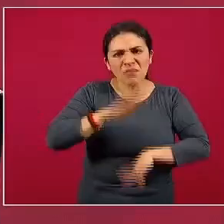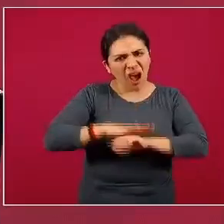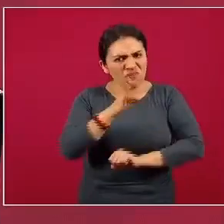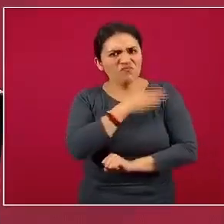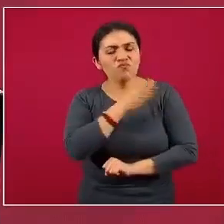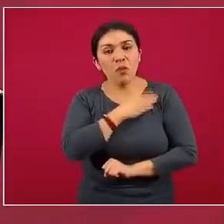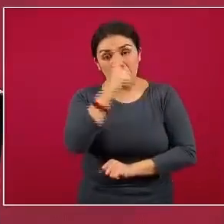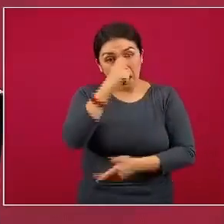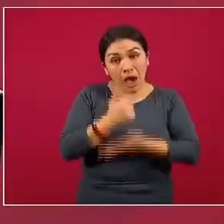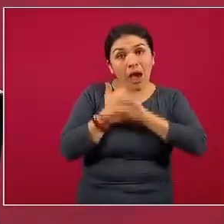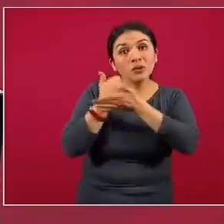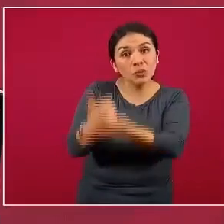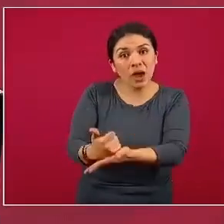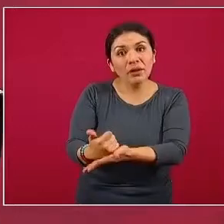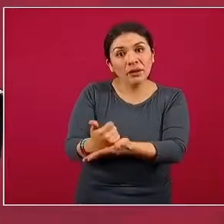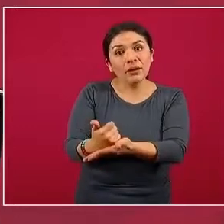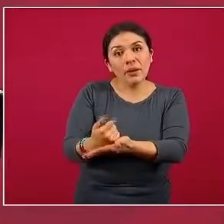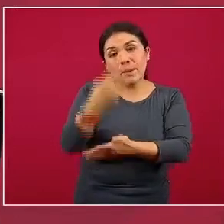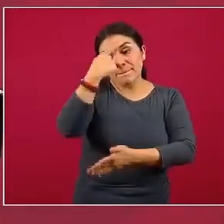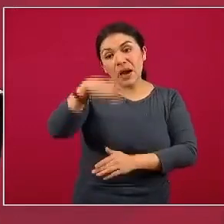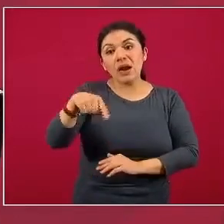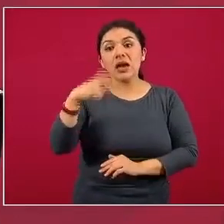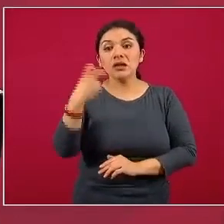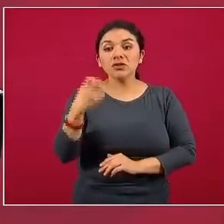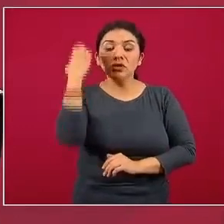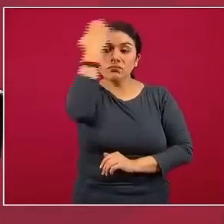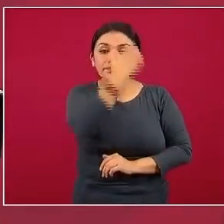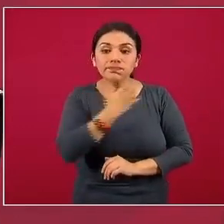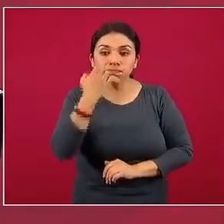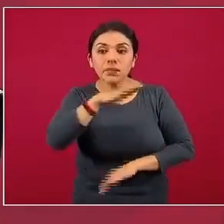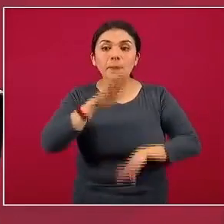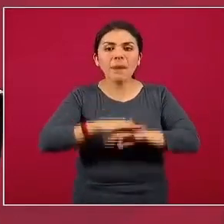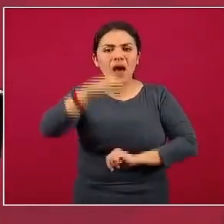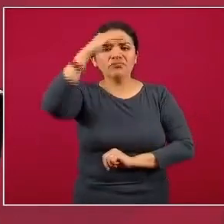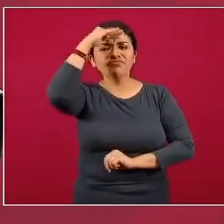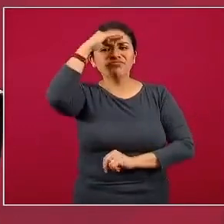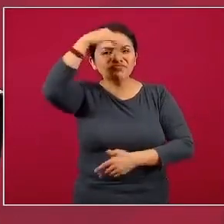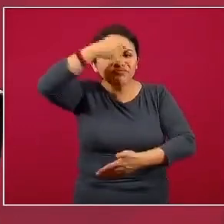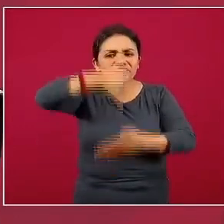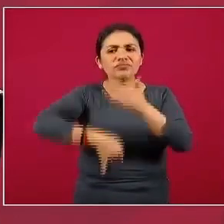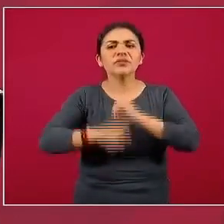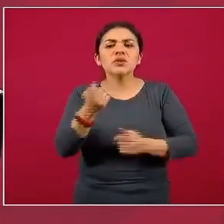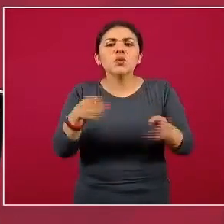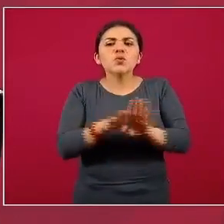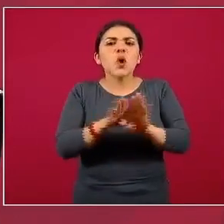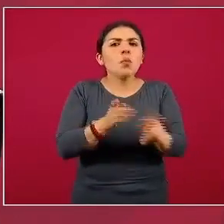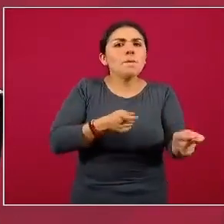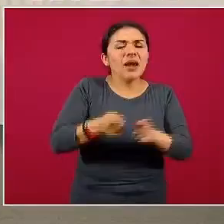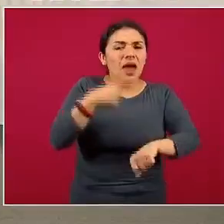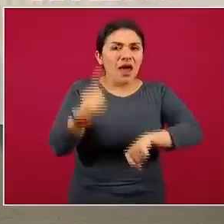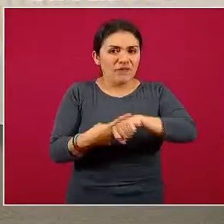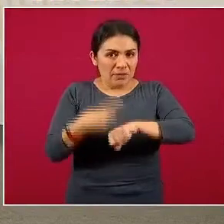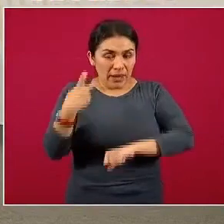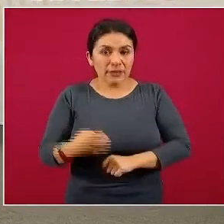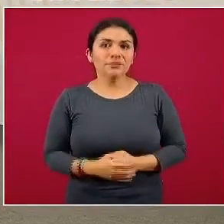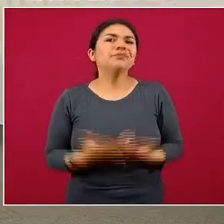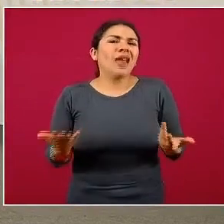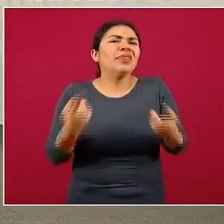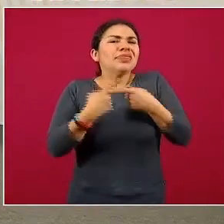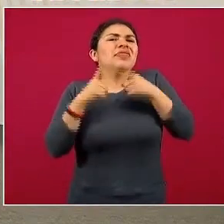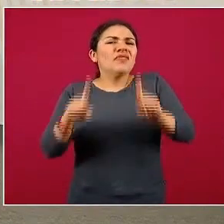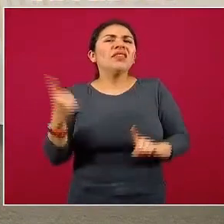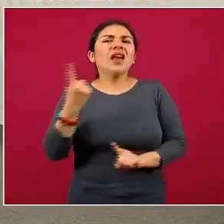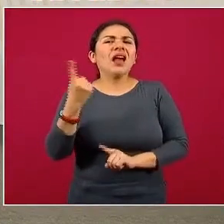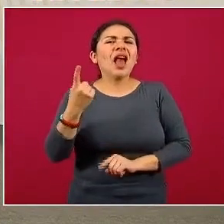de contribuir a analizar y reflexionar sobre el manejo de la epidemia. Muy diferente a lo que